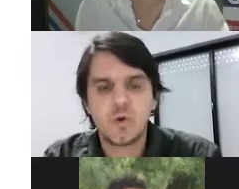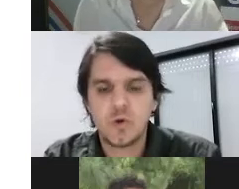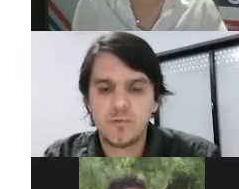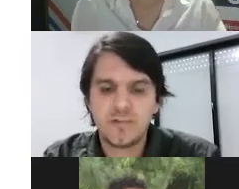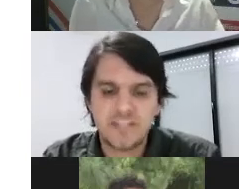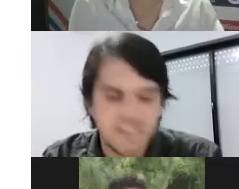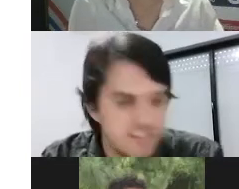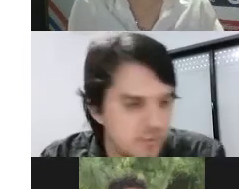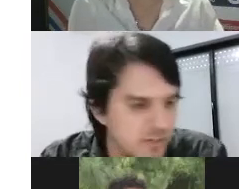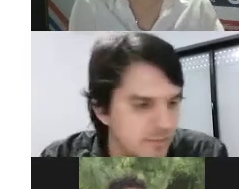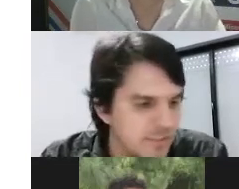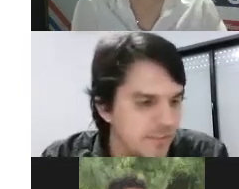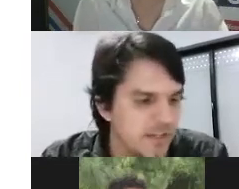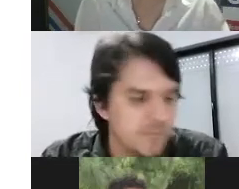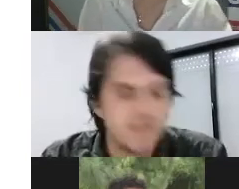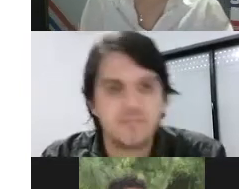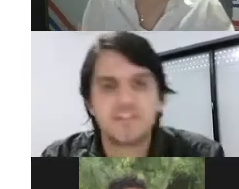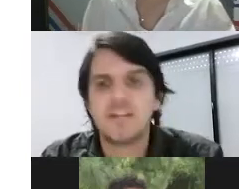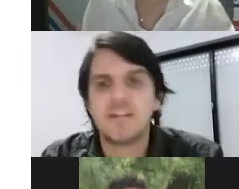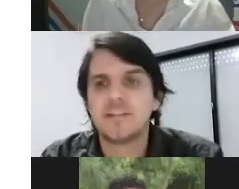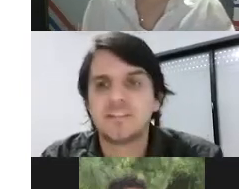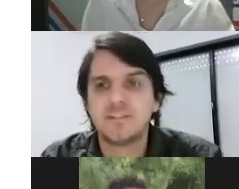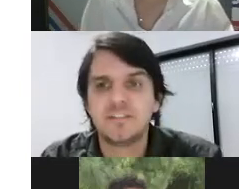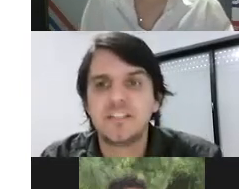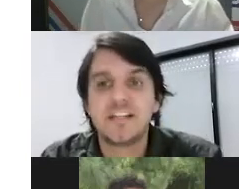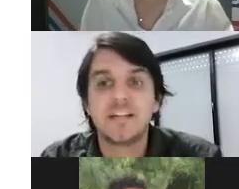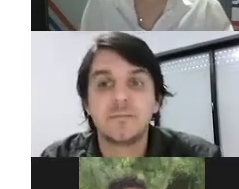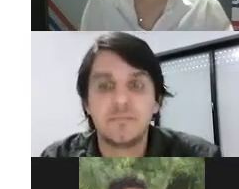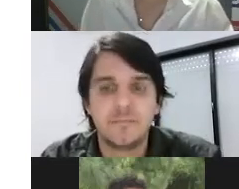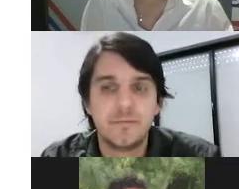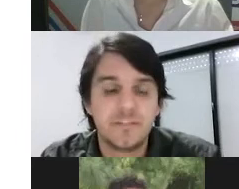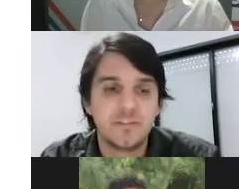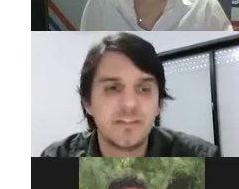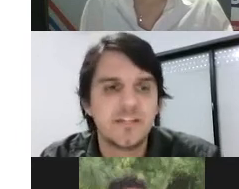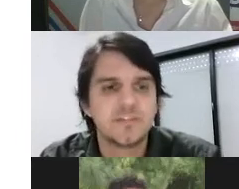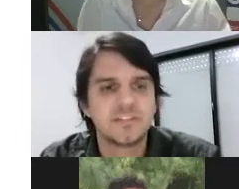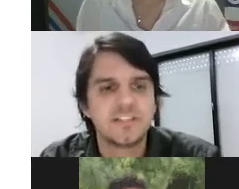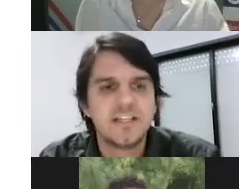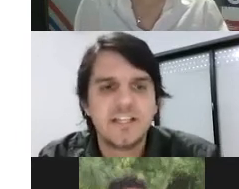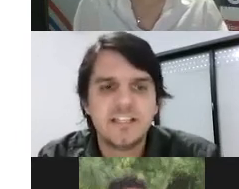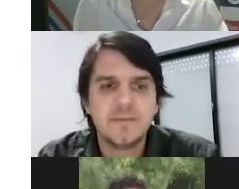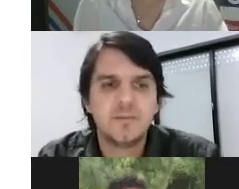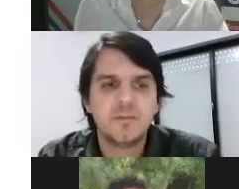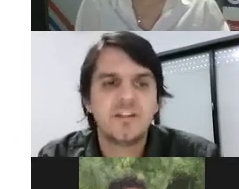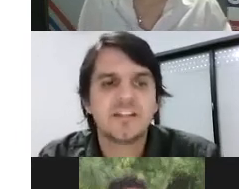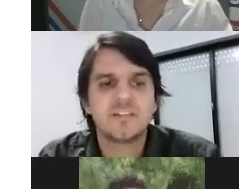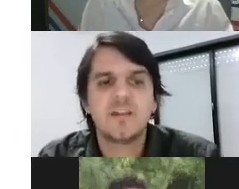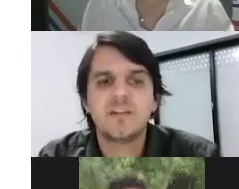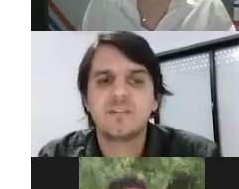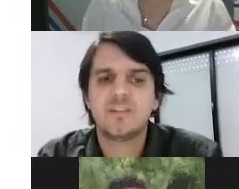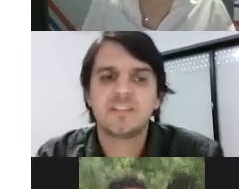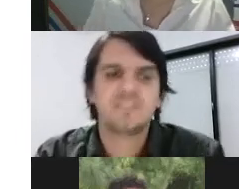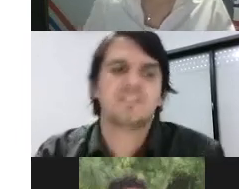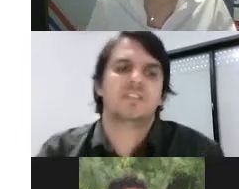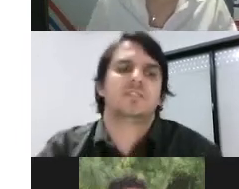estrategias y como herramientas para fomentar la participación de la gran mayor parte de las personas y también bueno la reserva de la buena